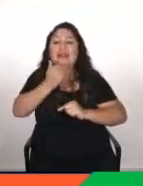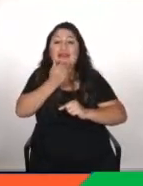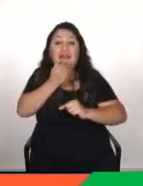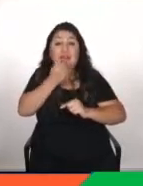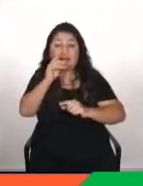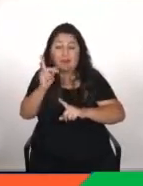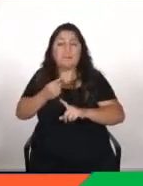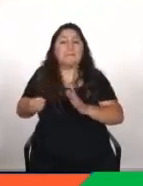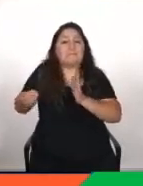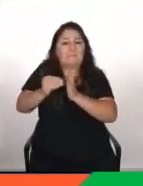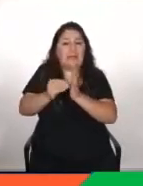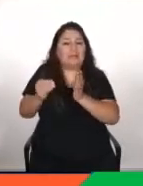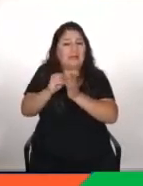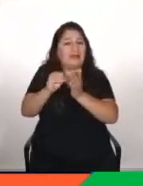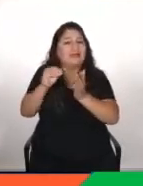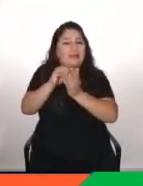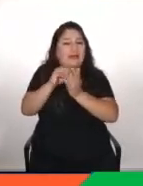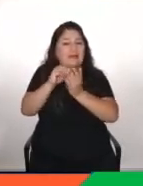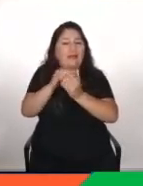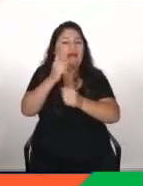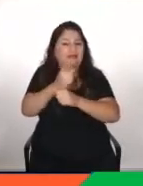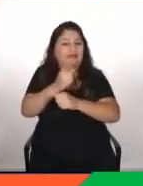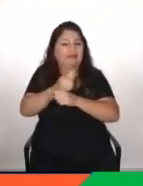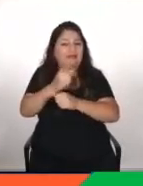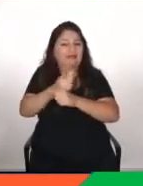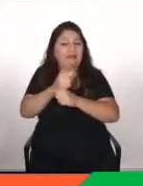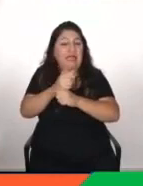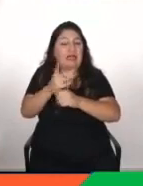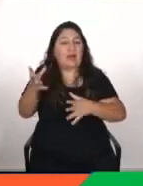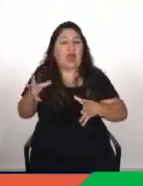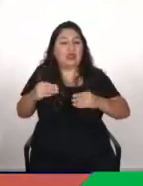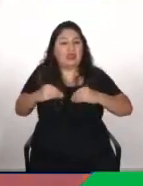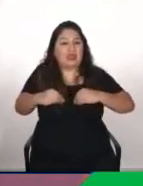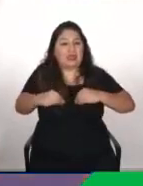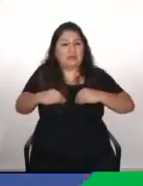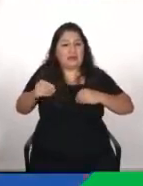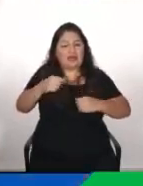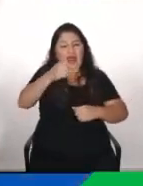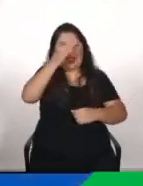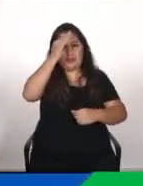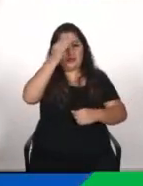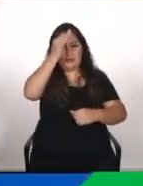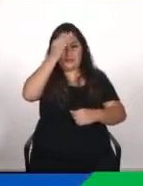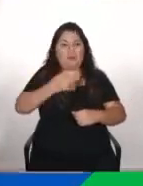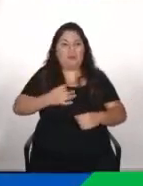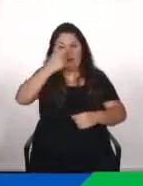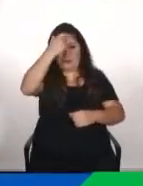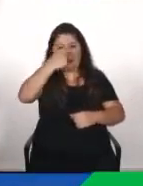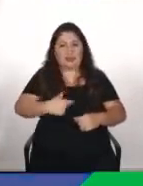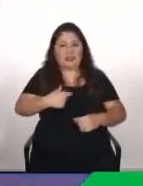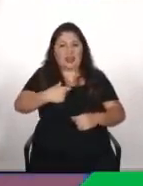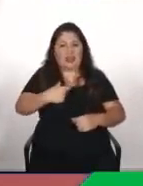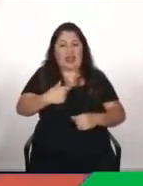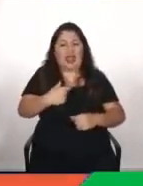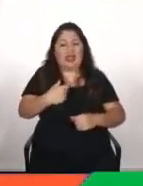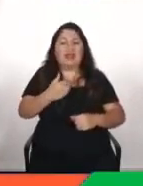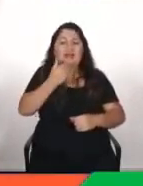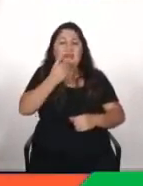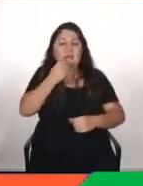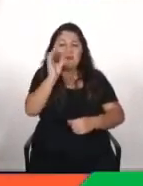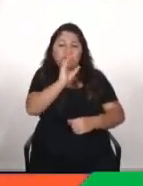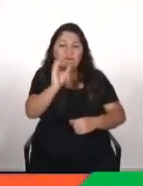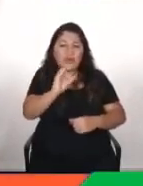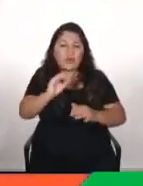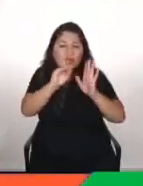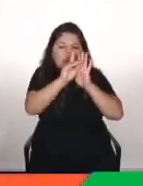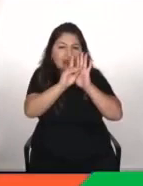funcionalidades cada vez cositas más adaptadas al propio usuario el poder tener una interfaz gráfica, el poder hacer búsquedas en una base de datos y al final